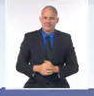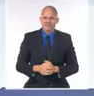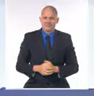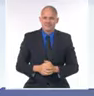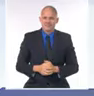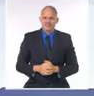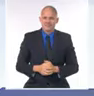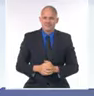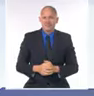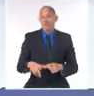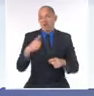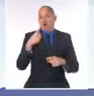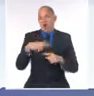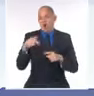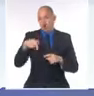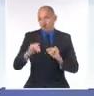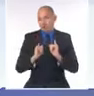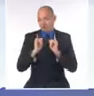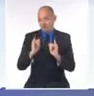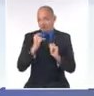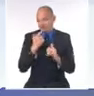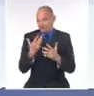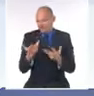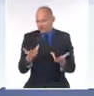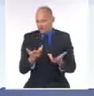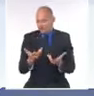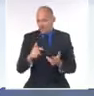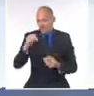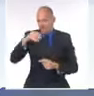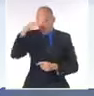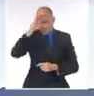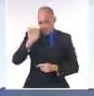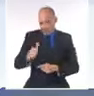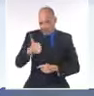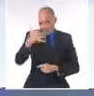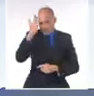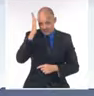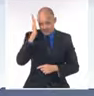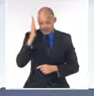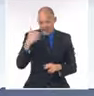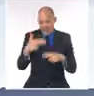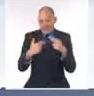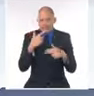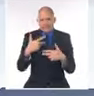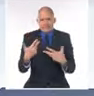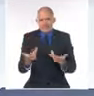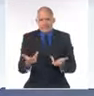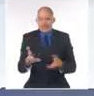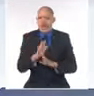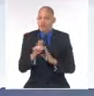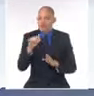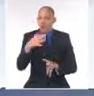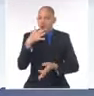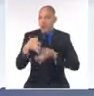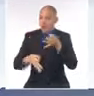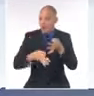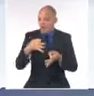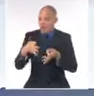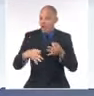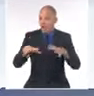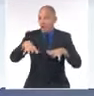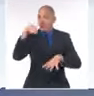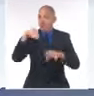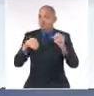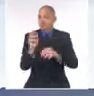El primer secretario del Comité Central del Partido y Presidente de la República, Miguel Díaz-Canel Bermúdez, se refirió hoy, en el Palacio de la Revolución,